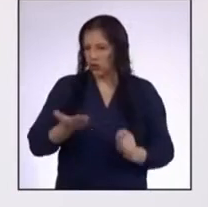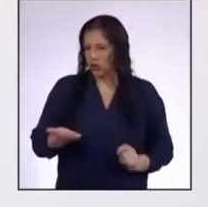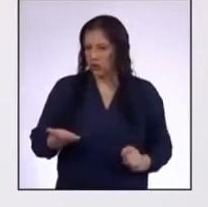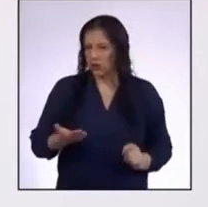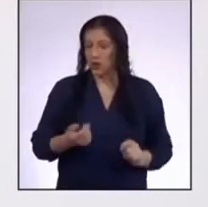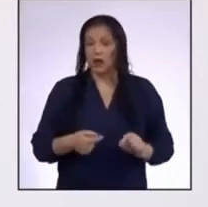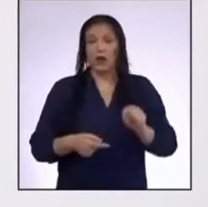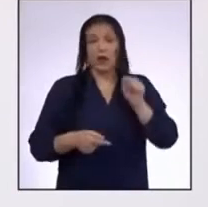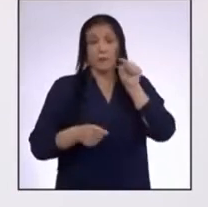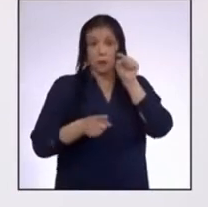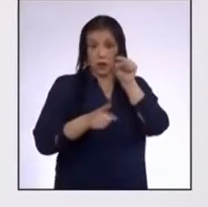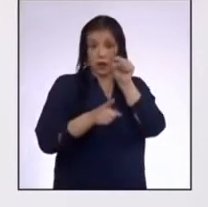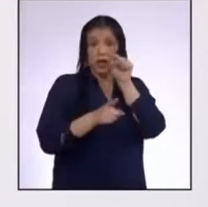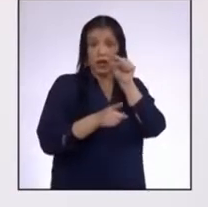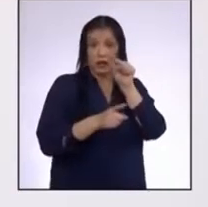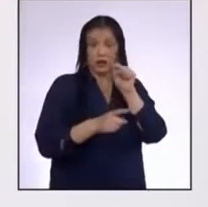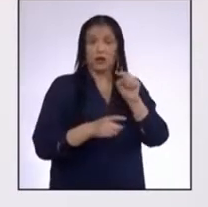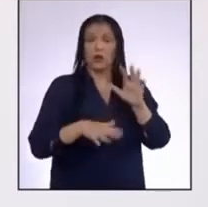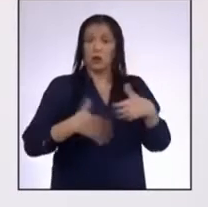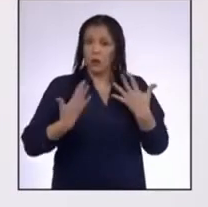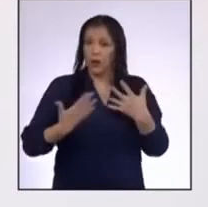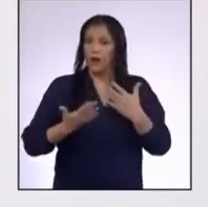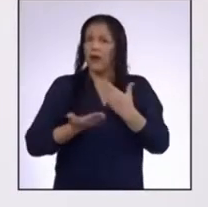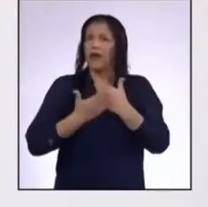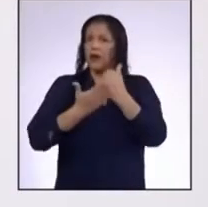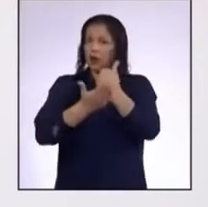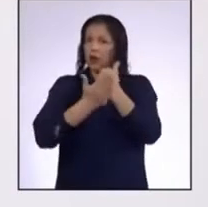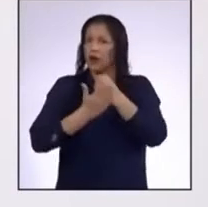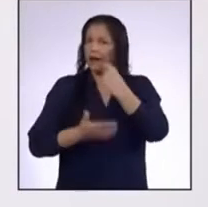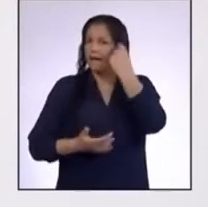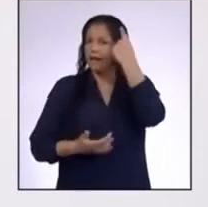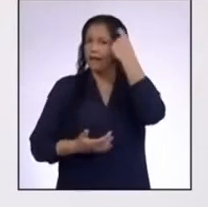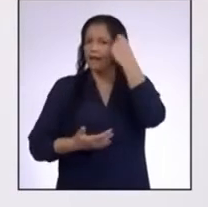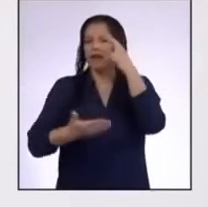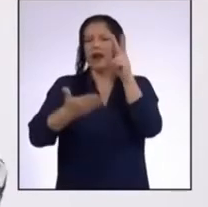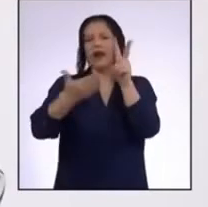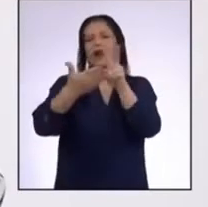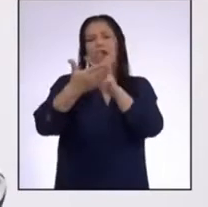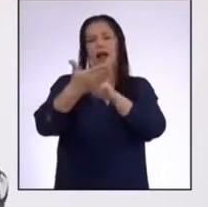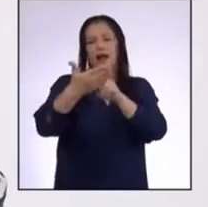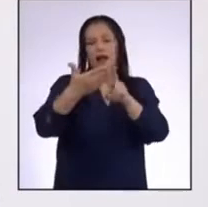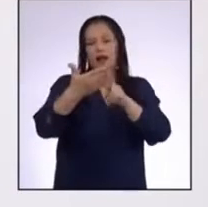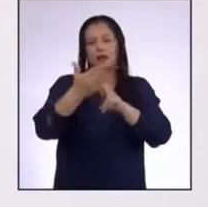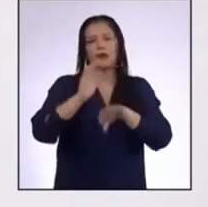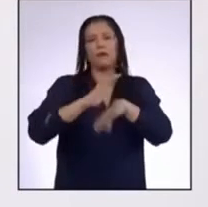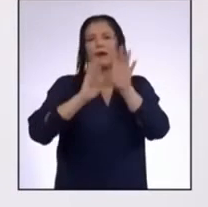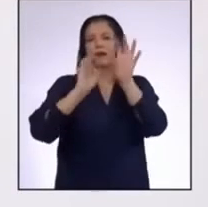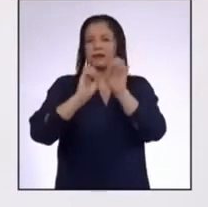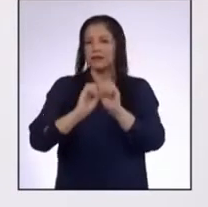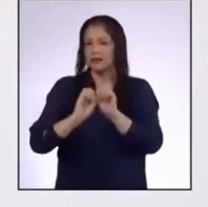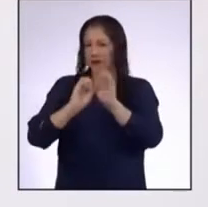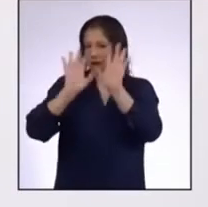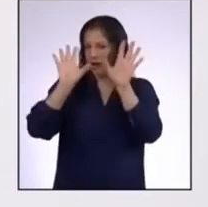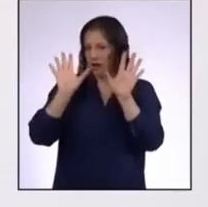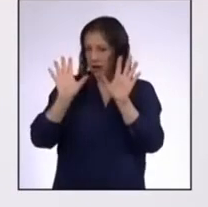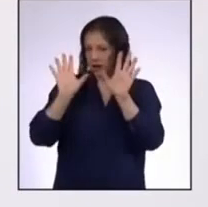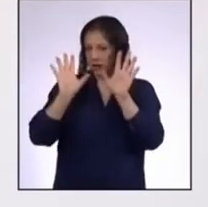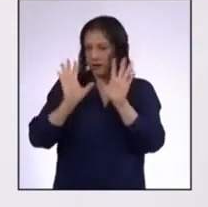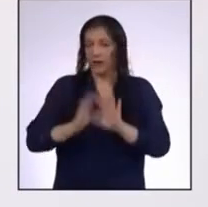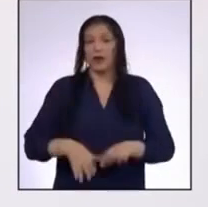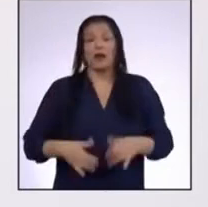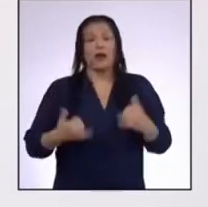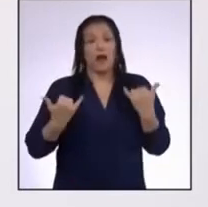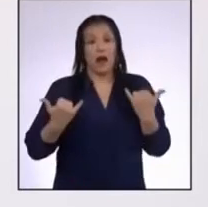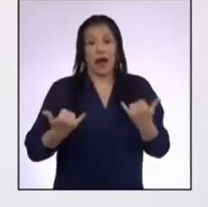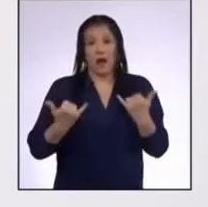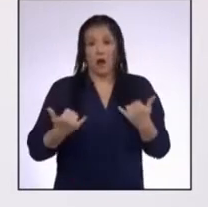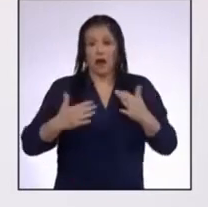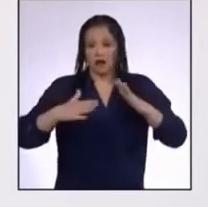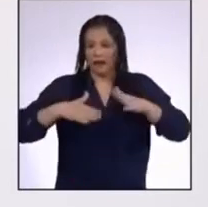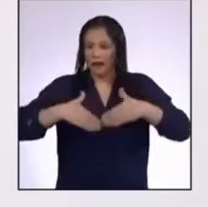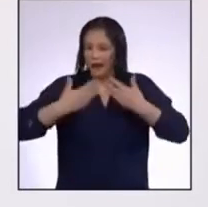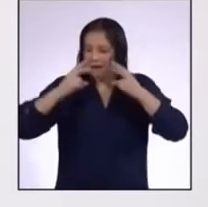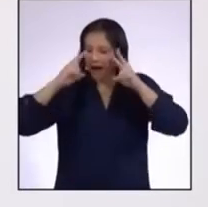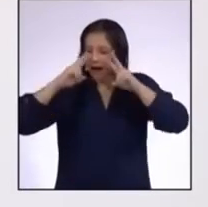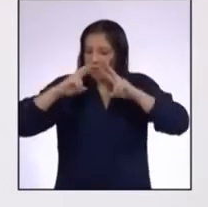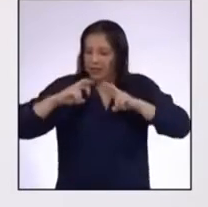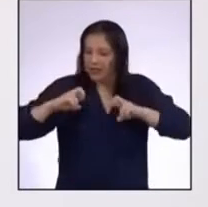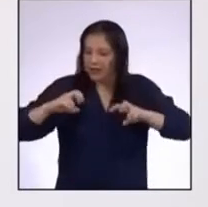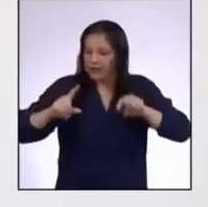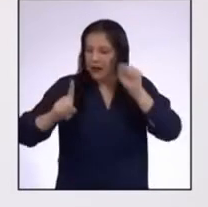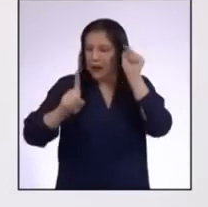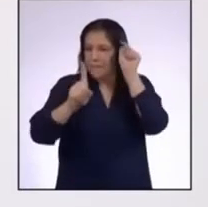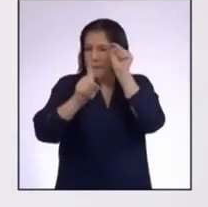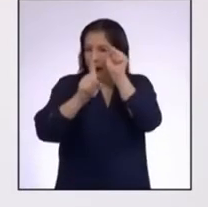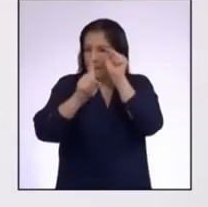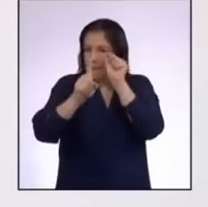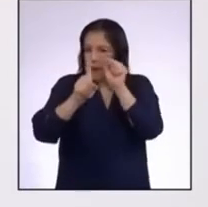ello nos ayudará a comprender la lectura con mayor claridad Ahora, analizaremos al